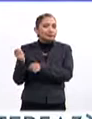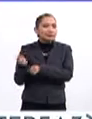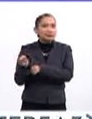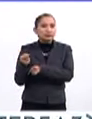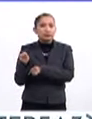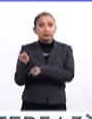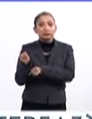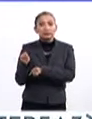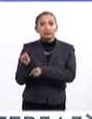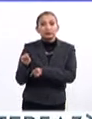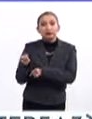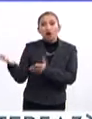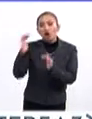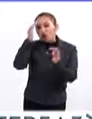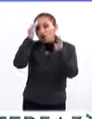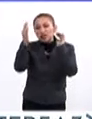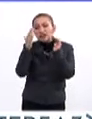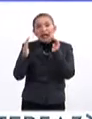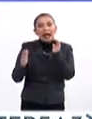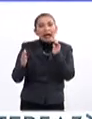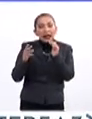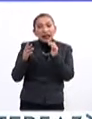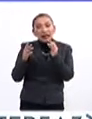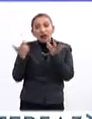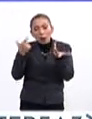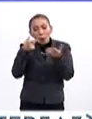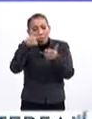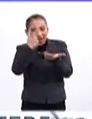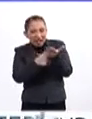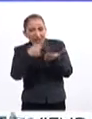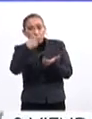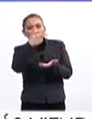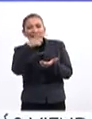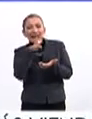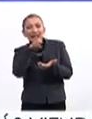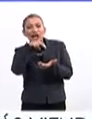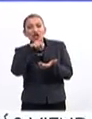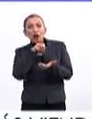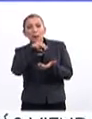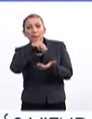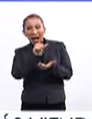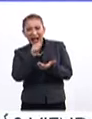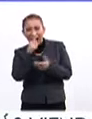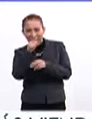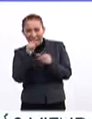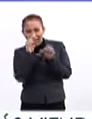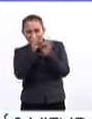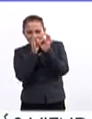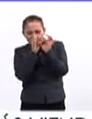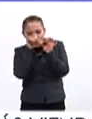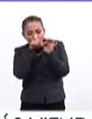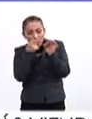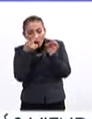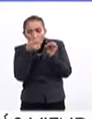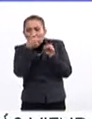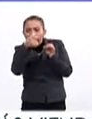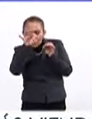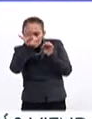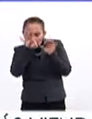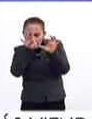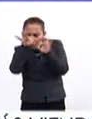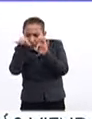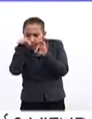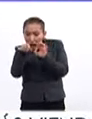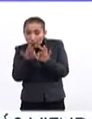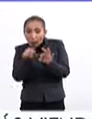conocer a nivel del genoma del parásito una serie de genes que son de